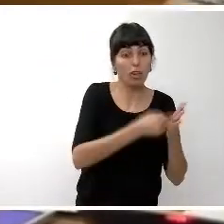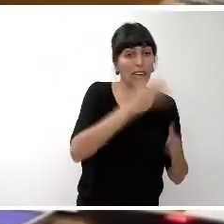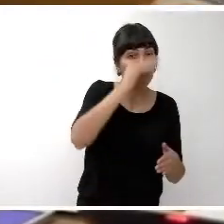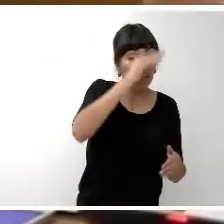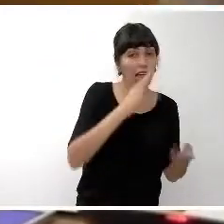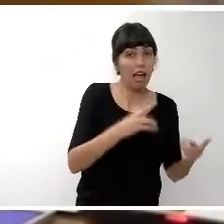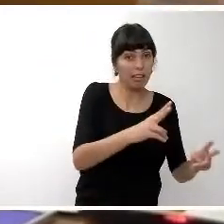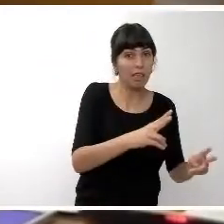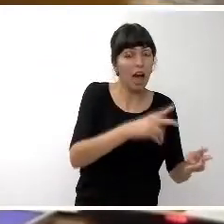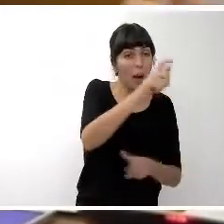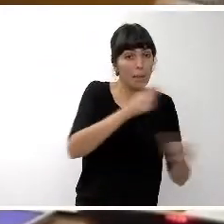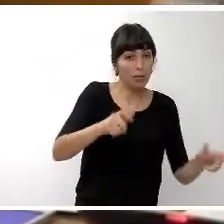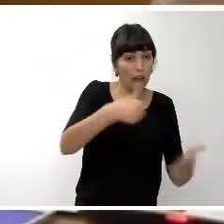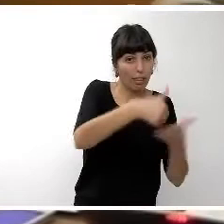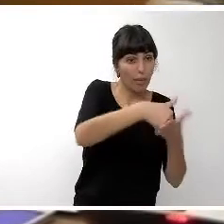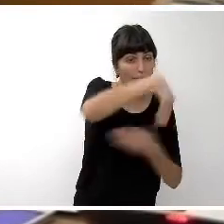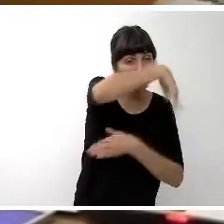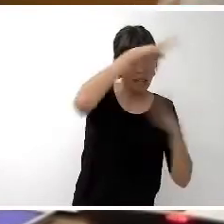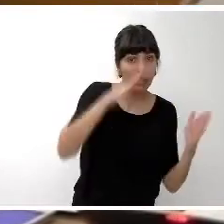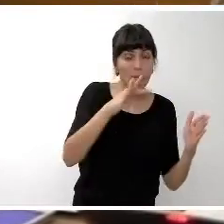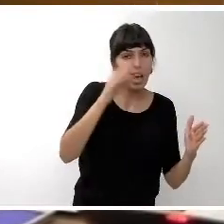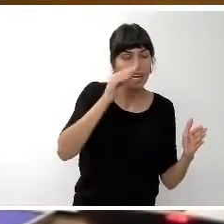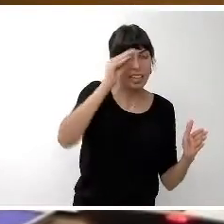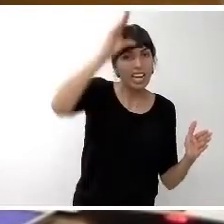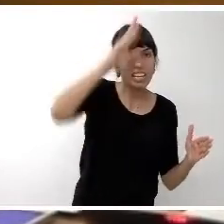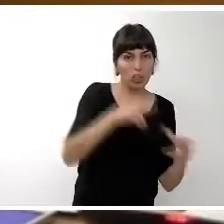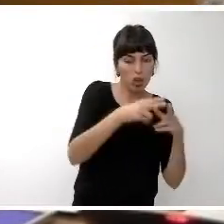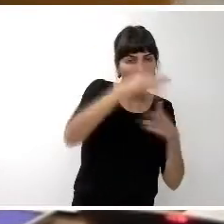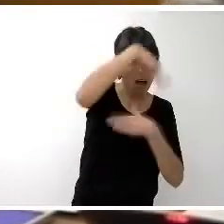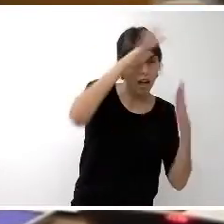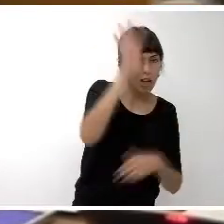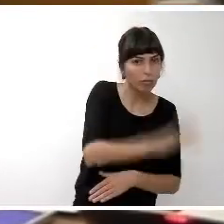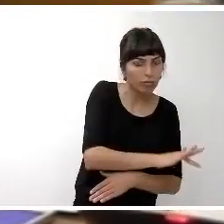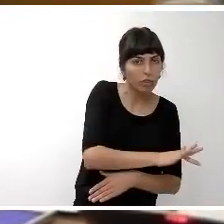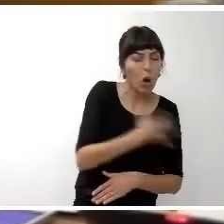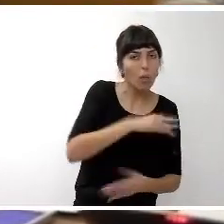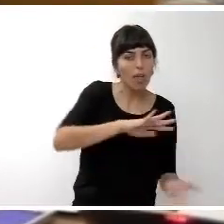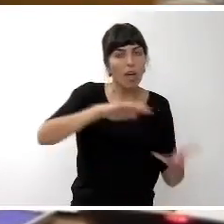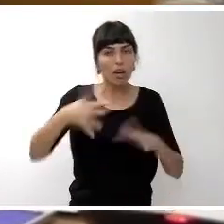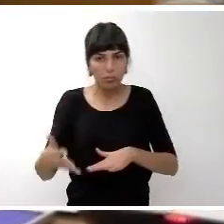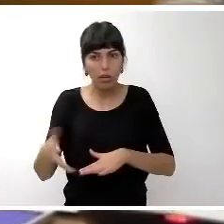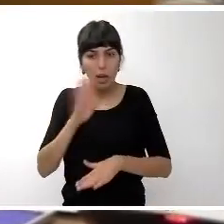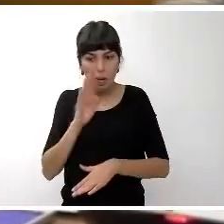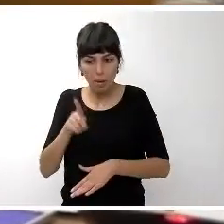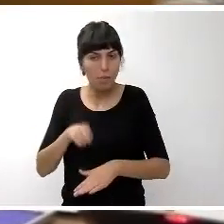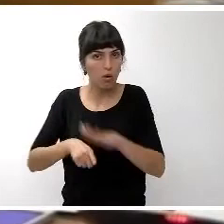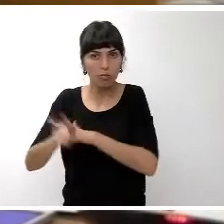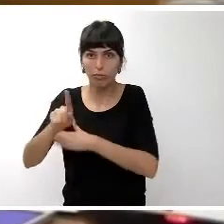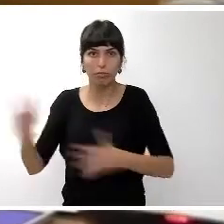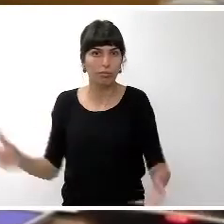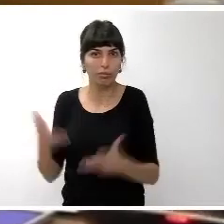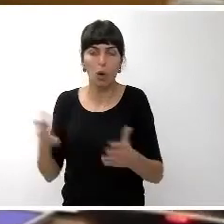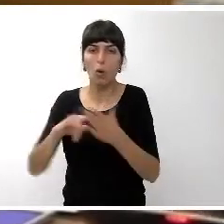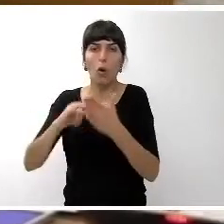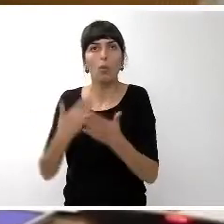demandas ciudadanas y a la inteligencia social que sin ninguna duda existe en nuestra isla podríamos orientar hacia un montón de propuestas mucho más